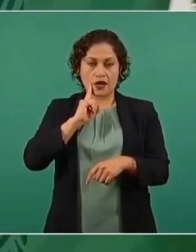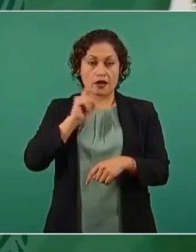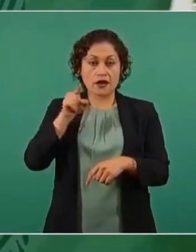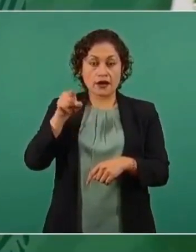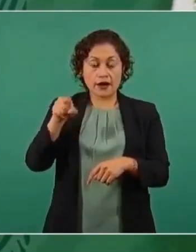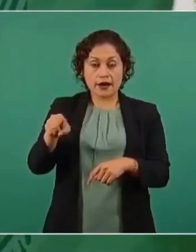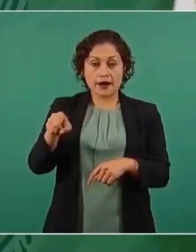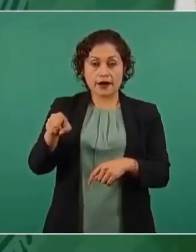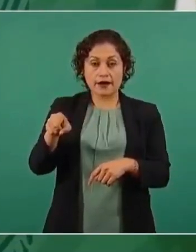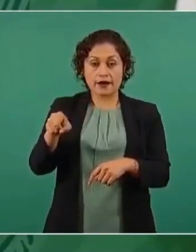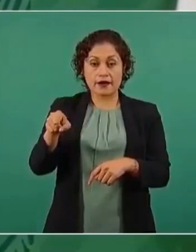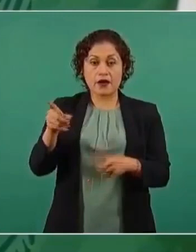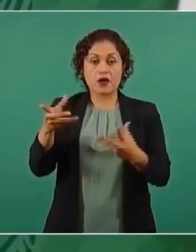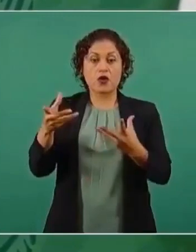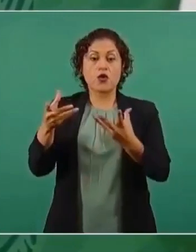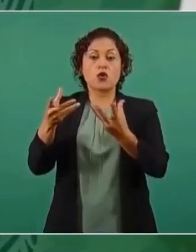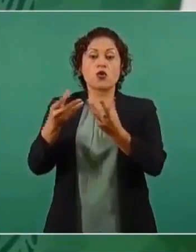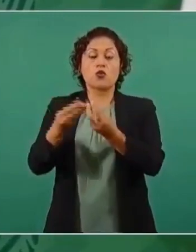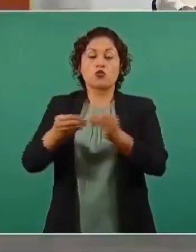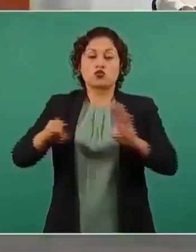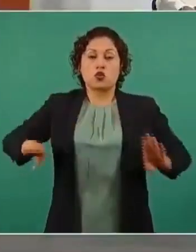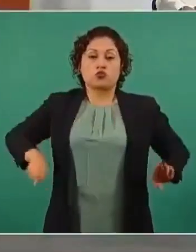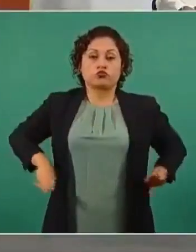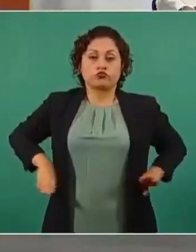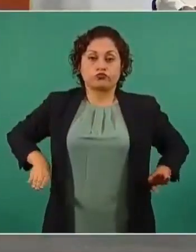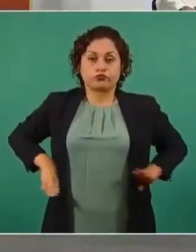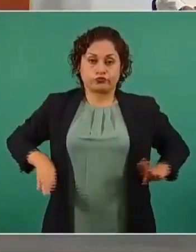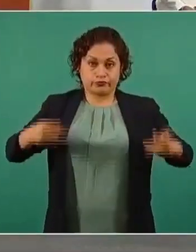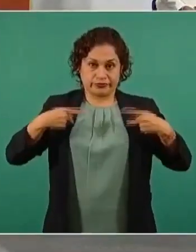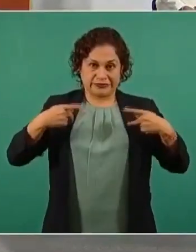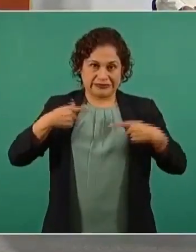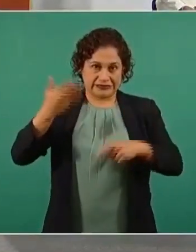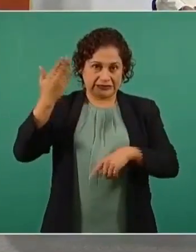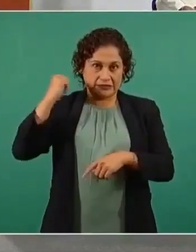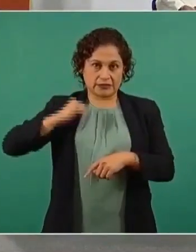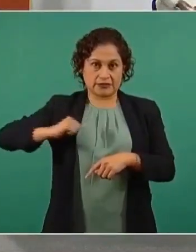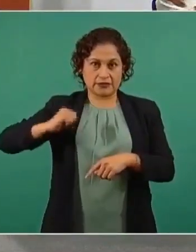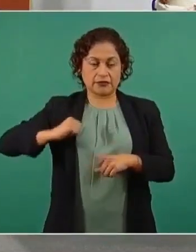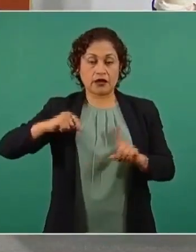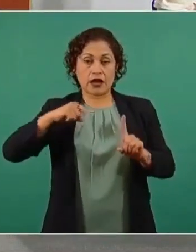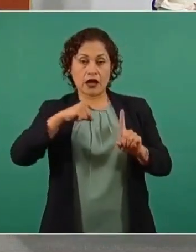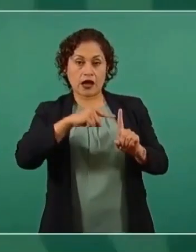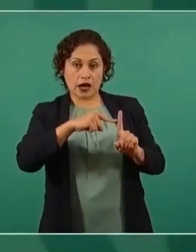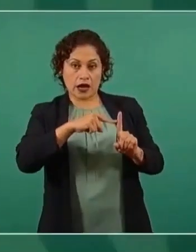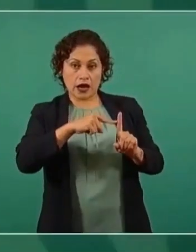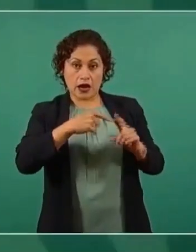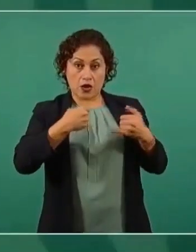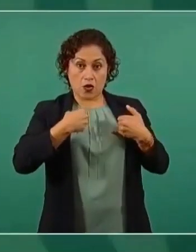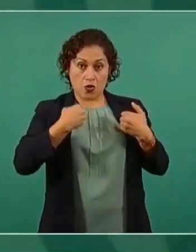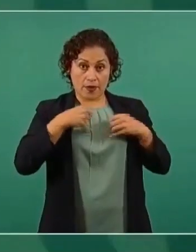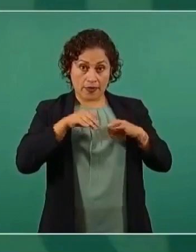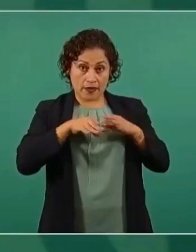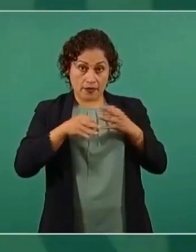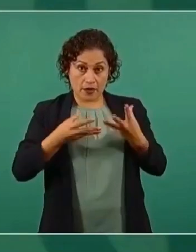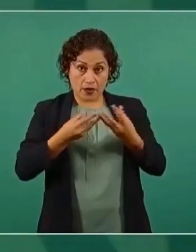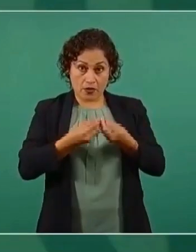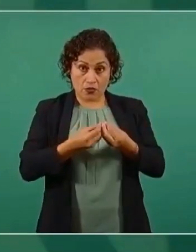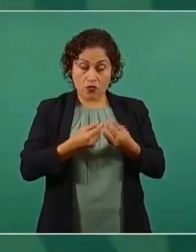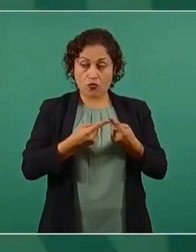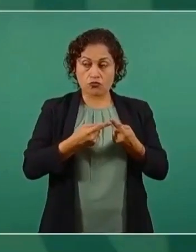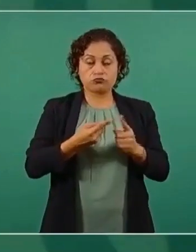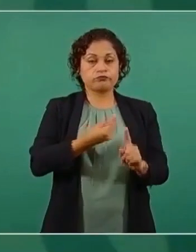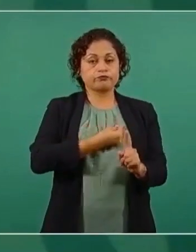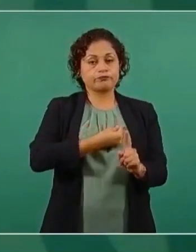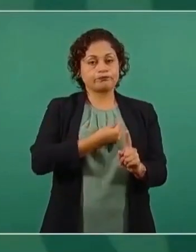conservadurismo, y este aguantó estoicamente. Bueno,